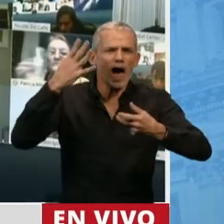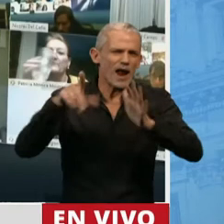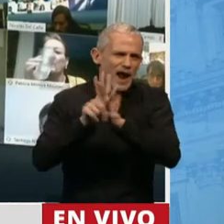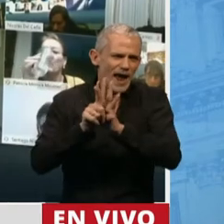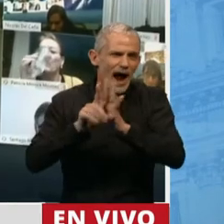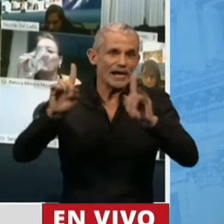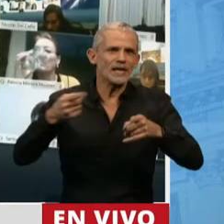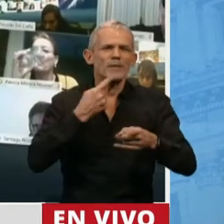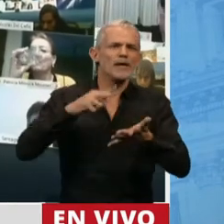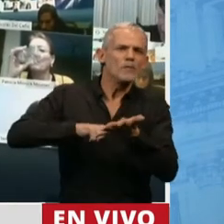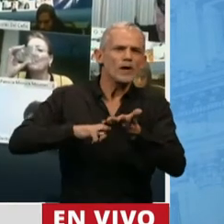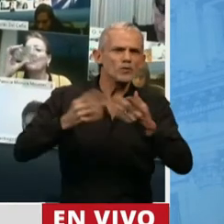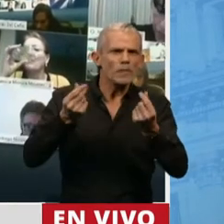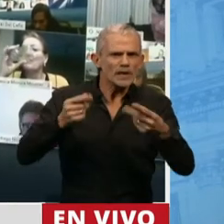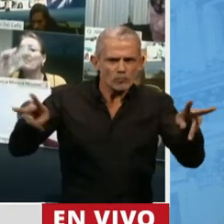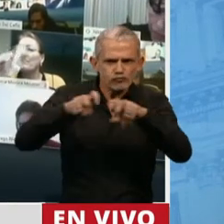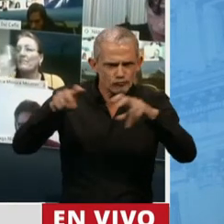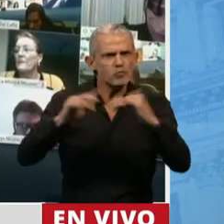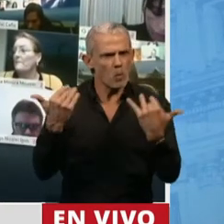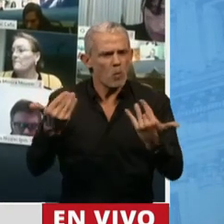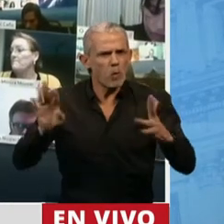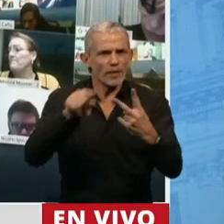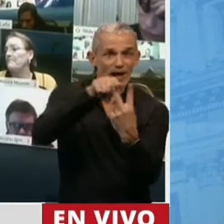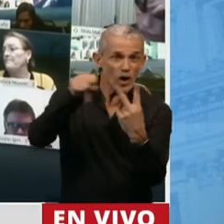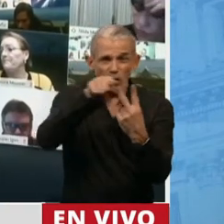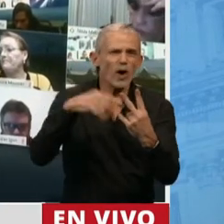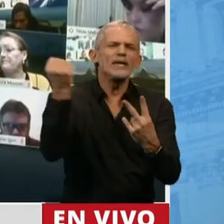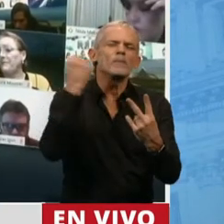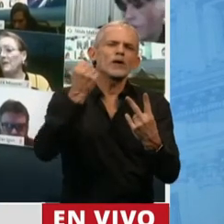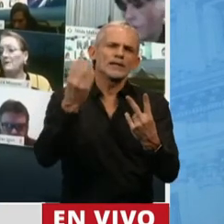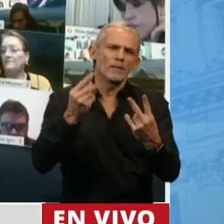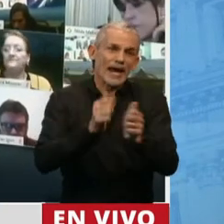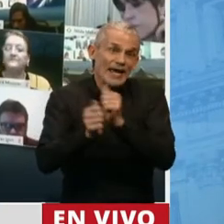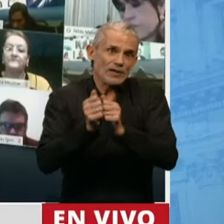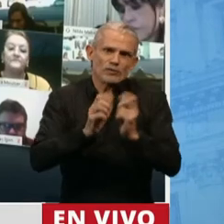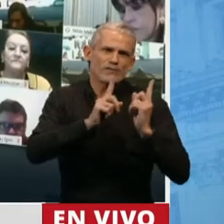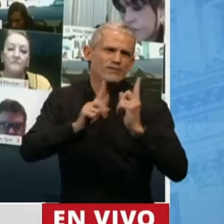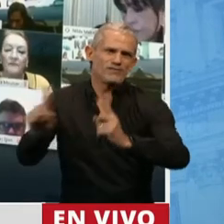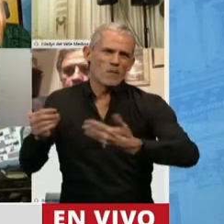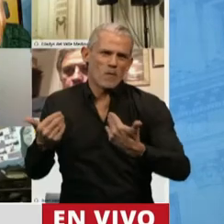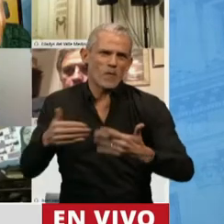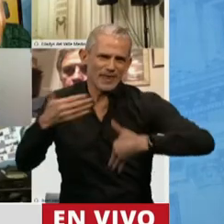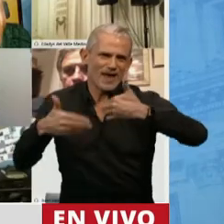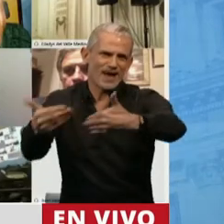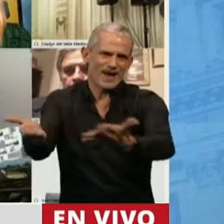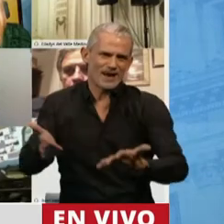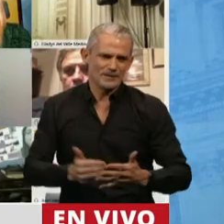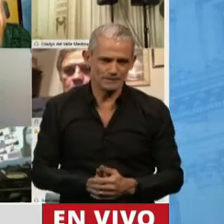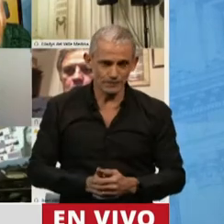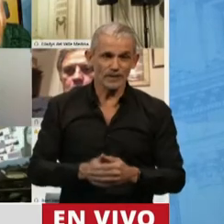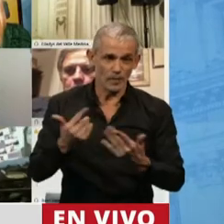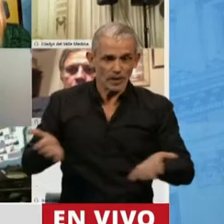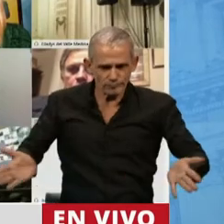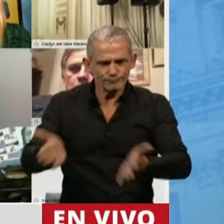estabilidad fiscal. Dos de las cuestiones que son pilares fundamentales para seguir llevando adelante y dando